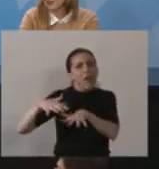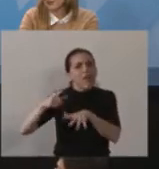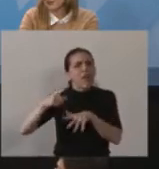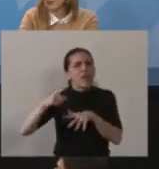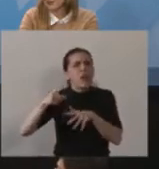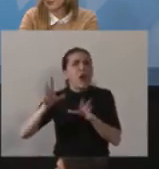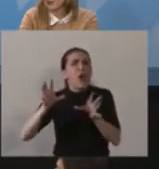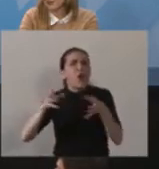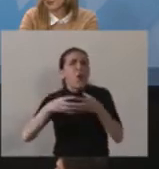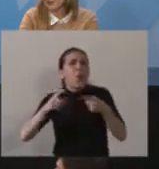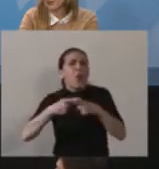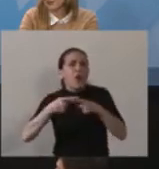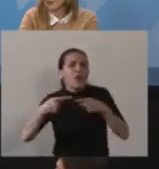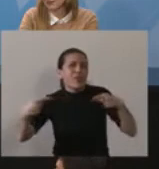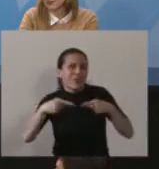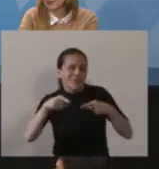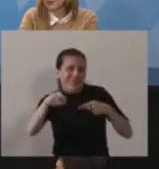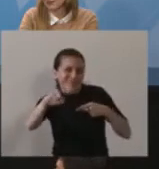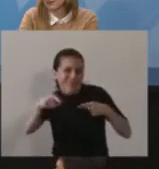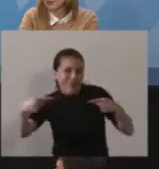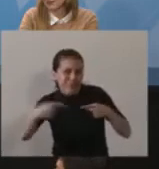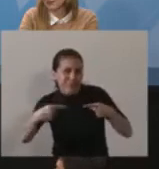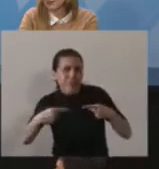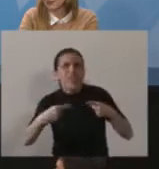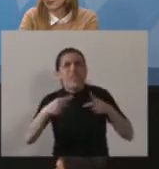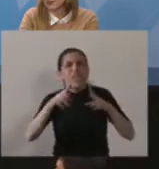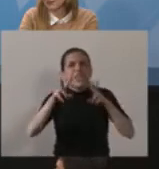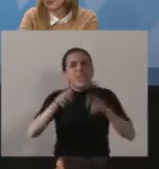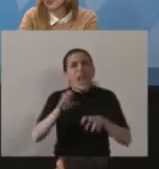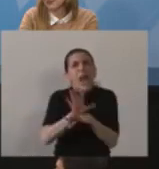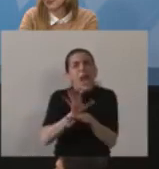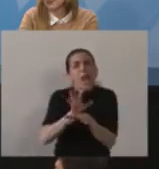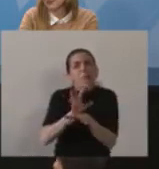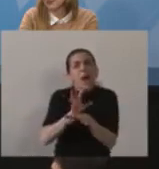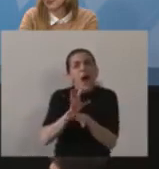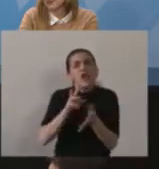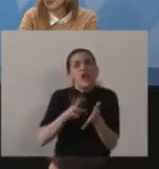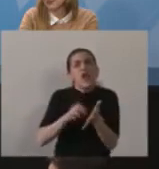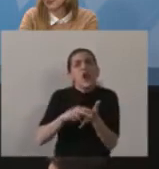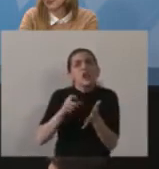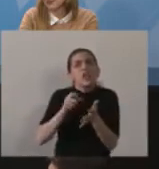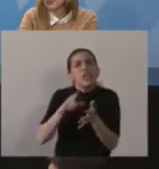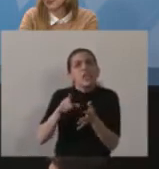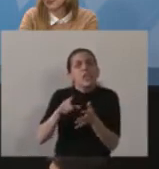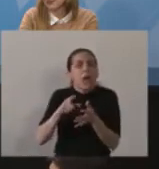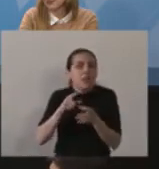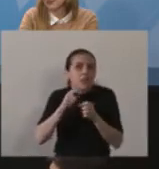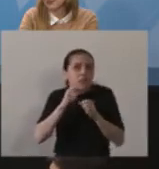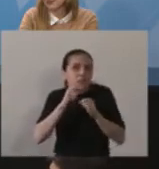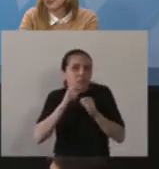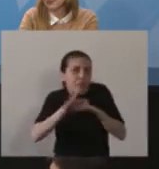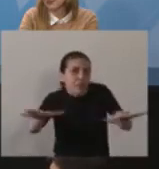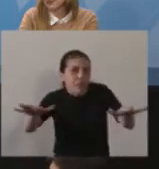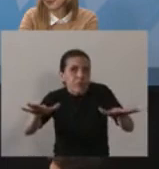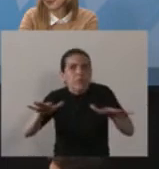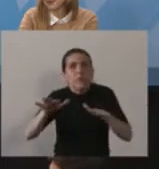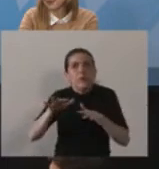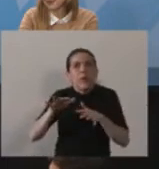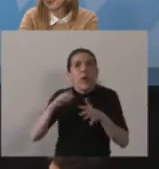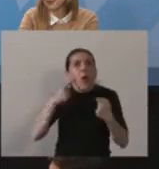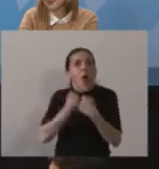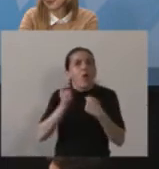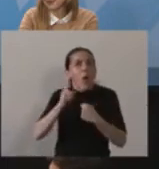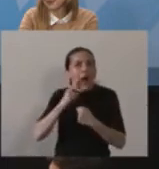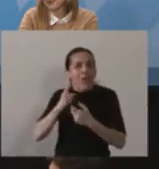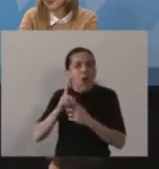oposición respecto a la decisión de expropiar, la noticia vuela, y también hubo